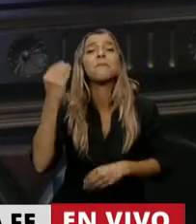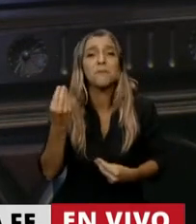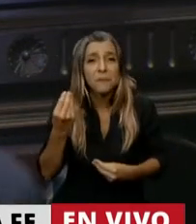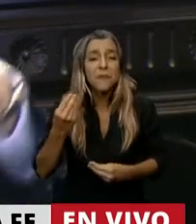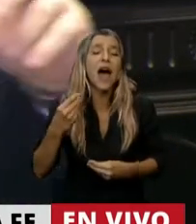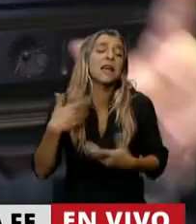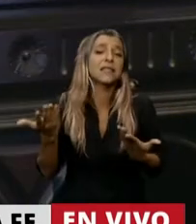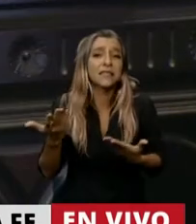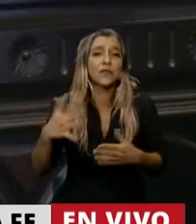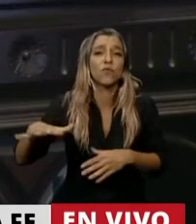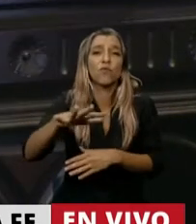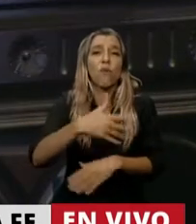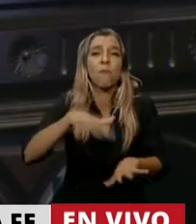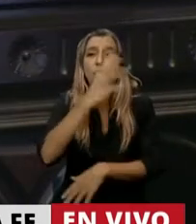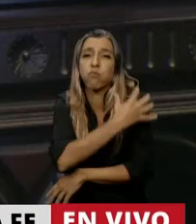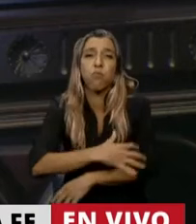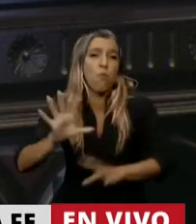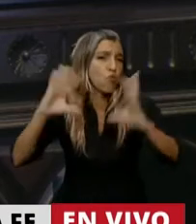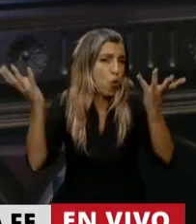por sequía o por inundaciones.